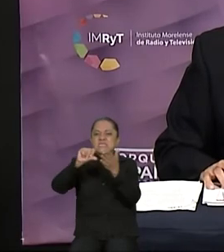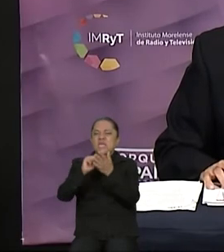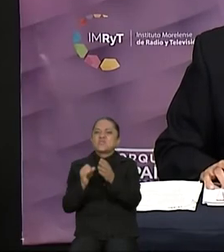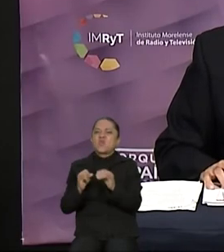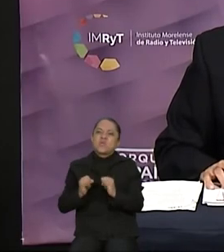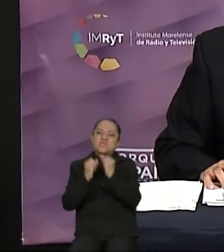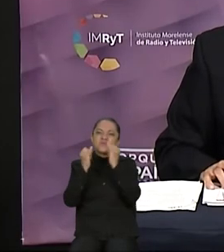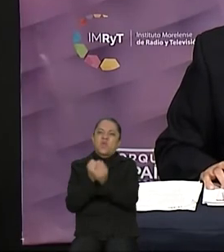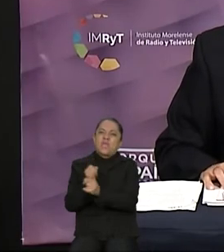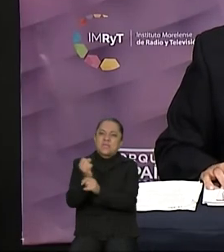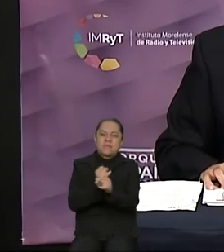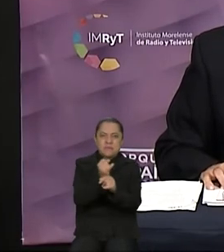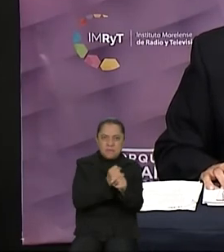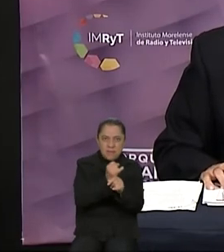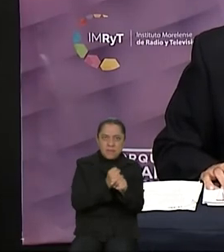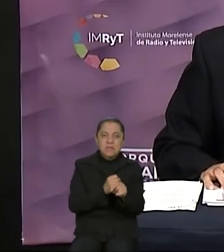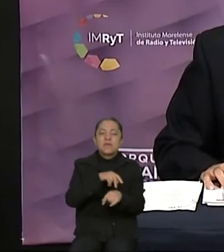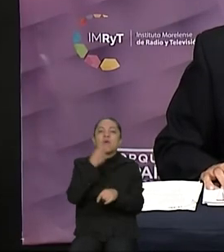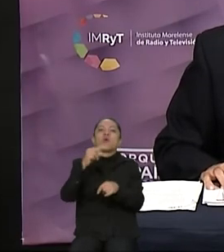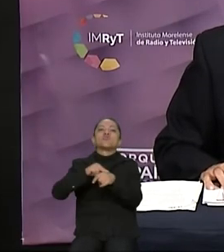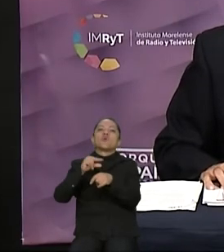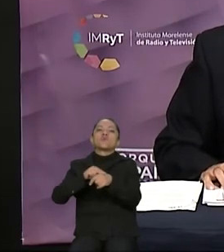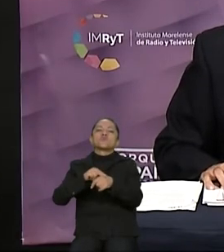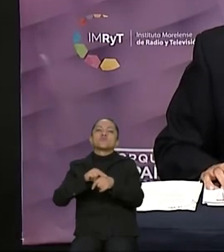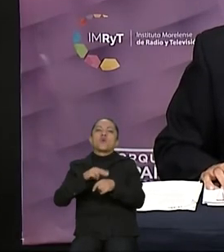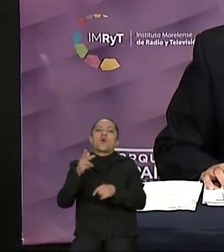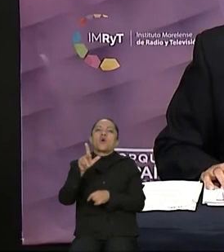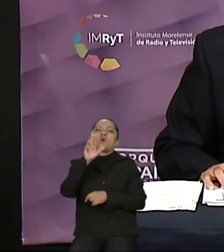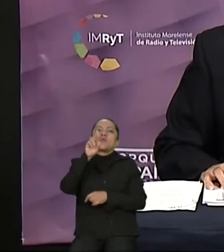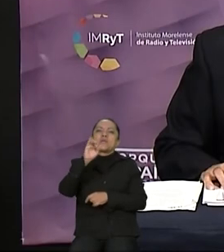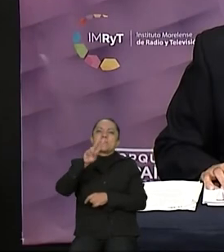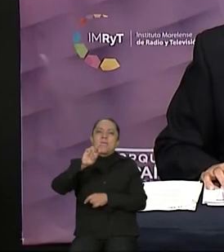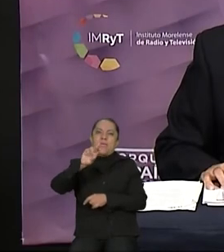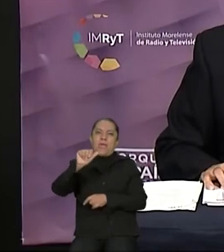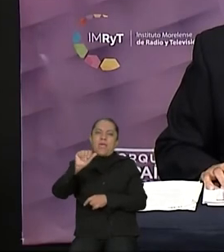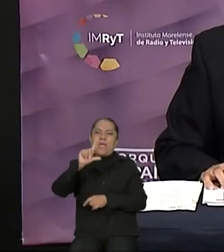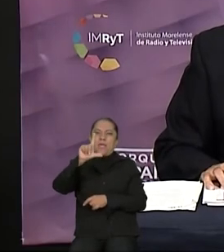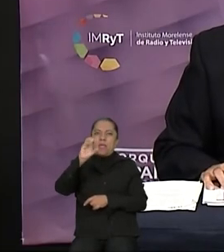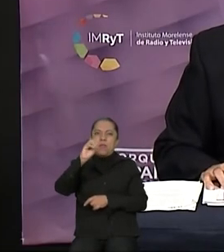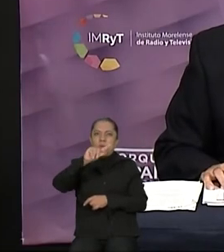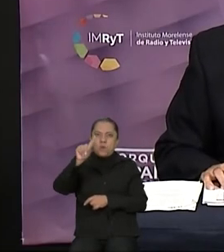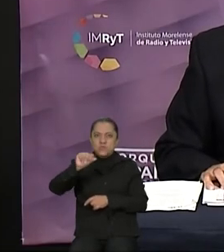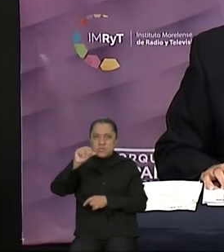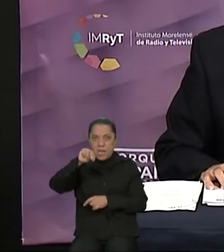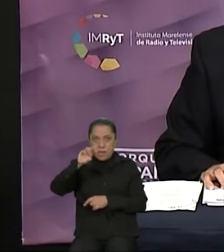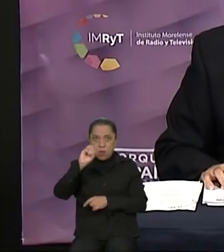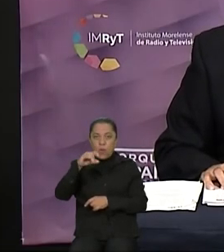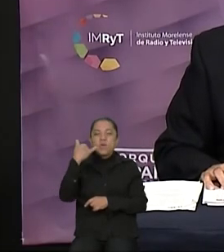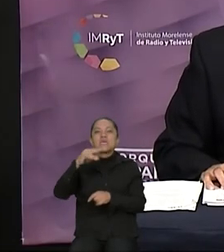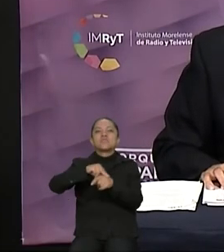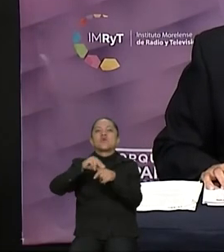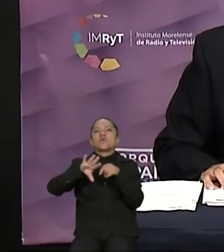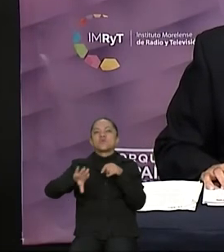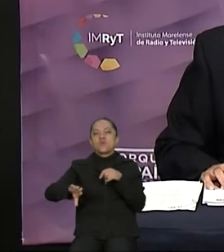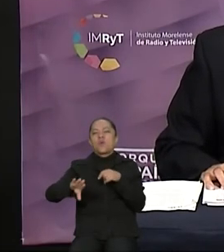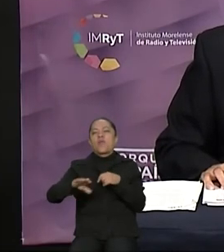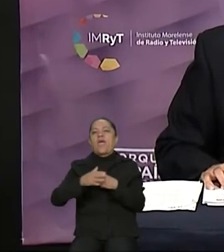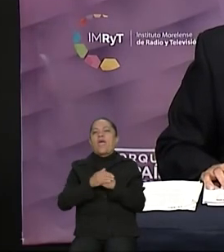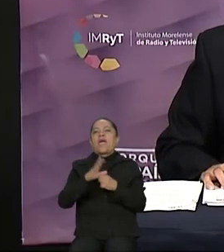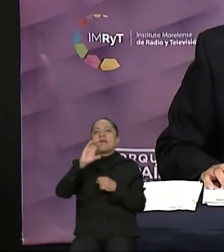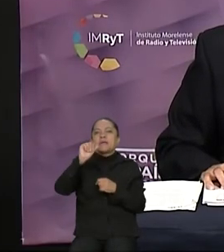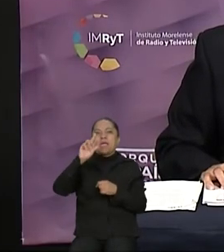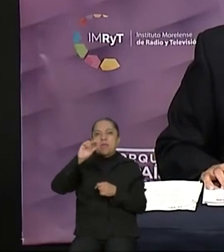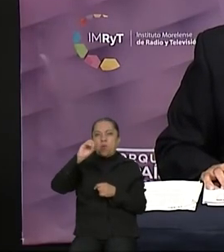Lozano también Juan Felipe López Aimes y a la doctora Carolina Espinosa Luna por su